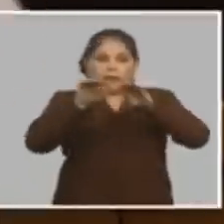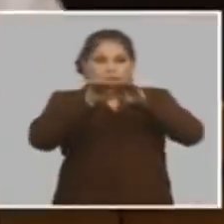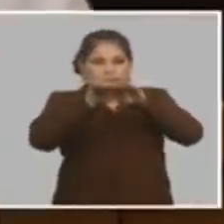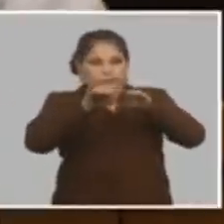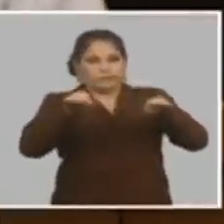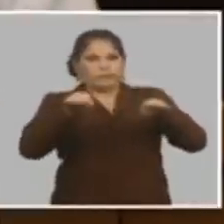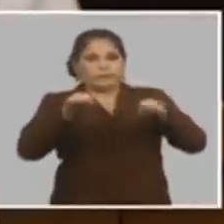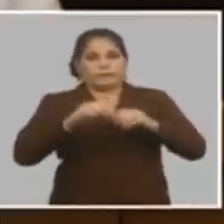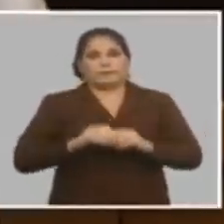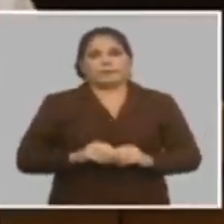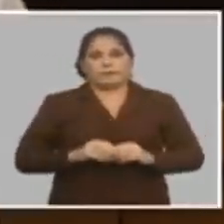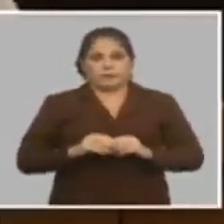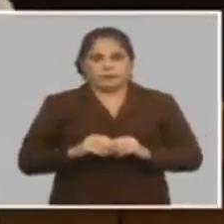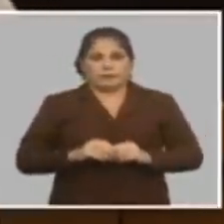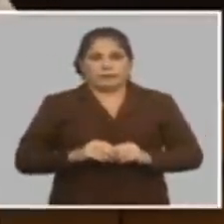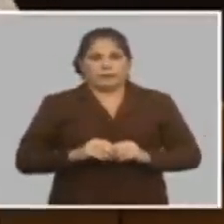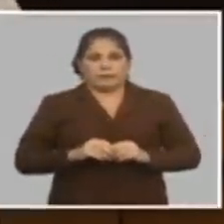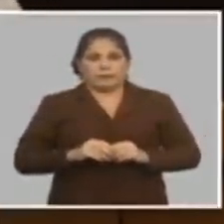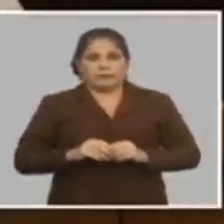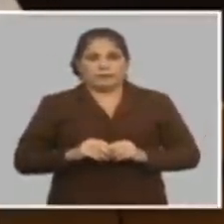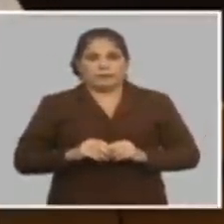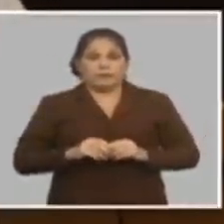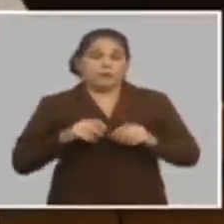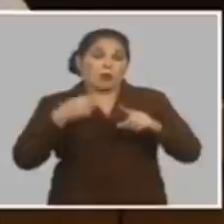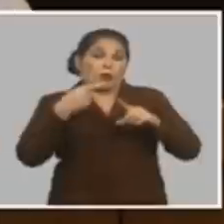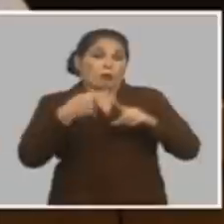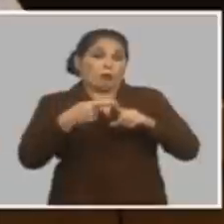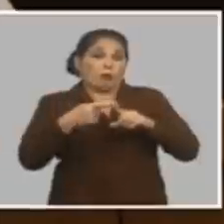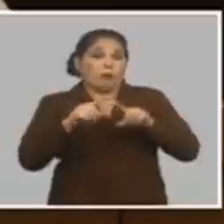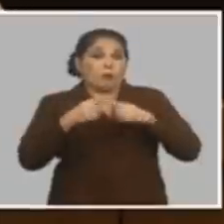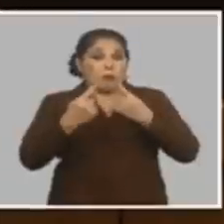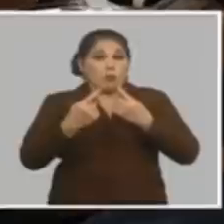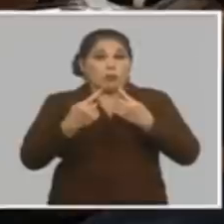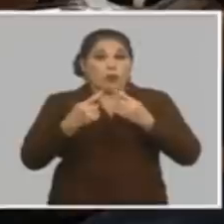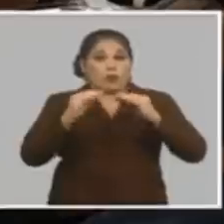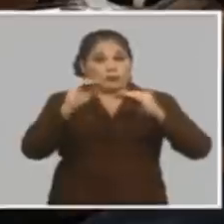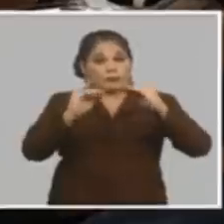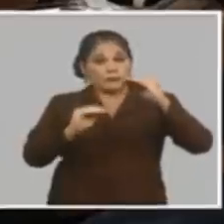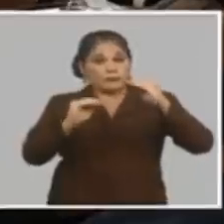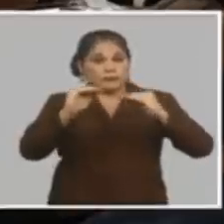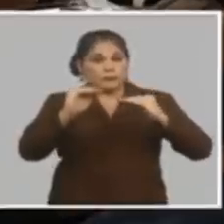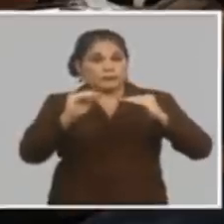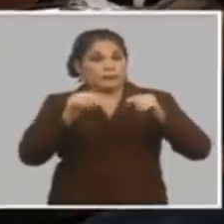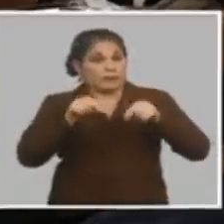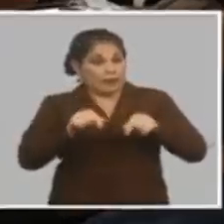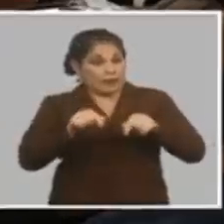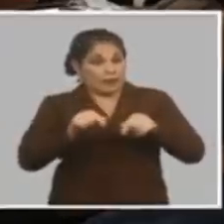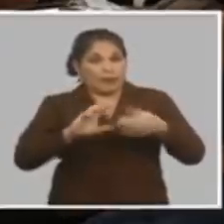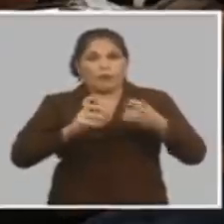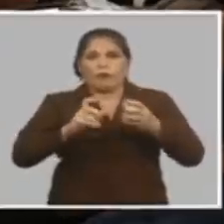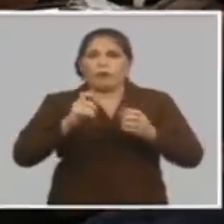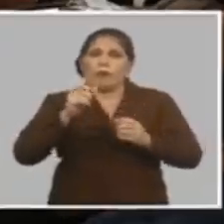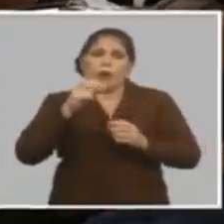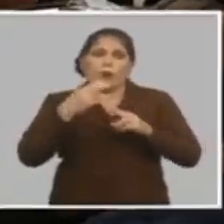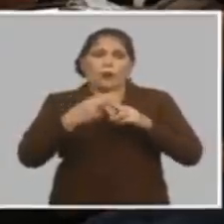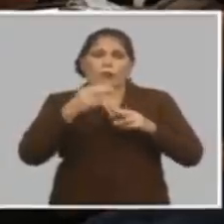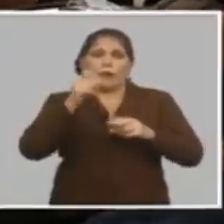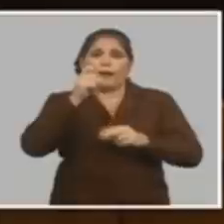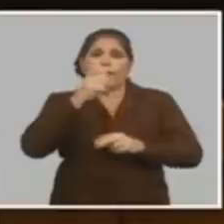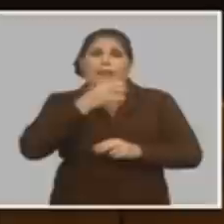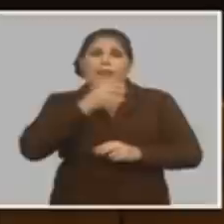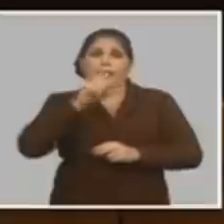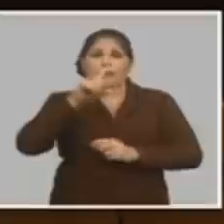se llama descalce monetario por efecto de la devaluación entonces ese descalce por